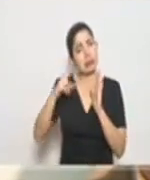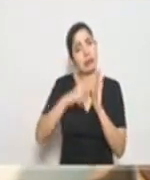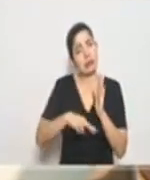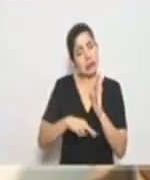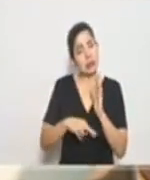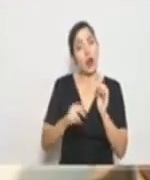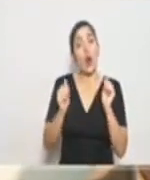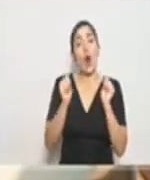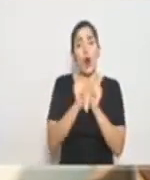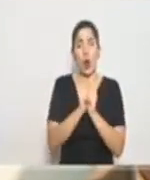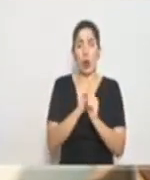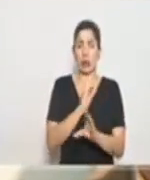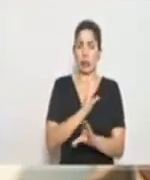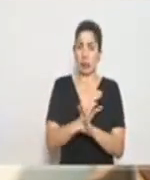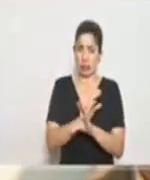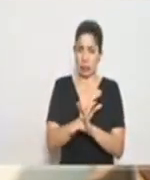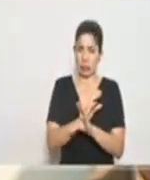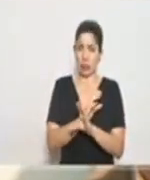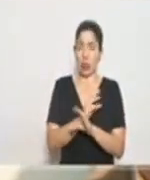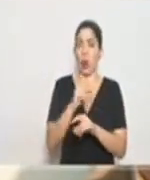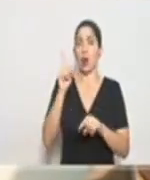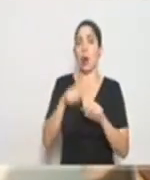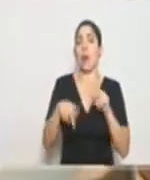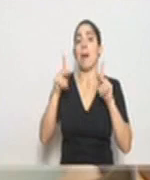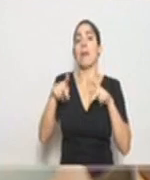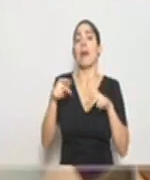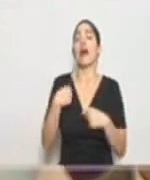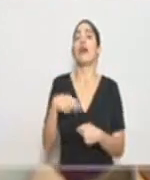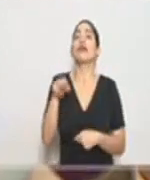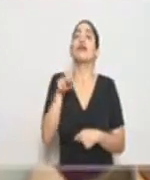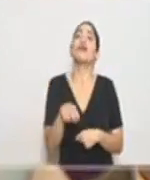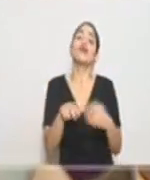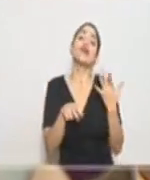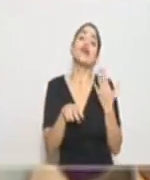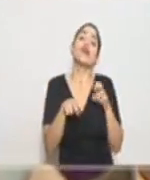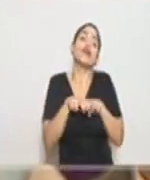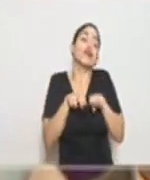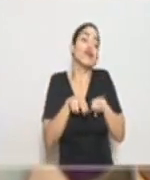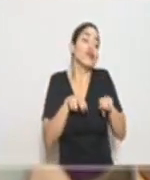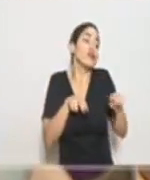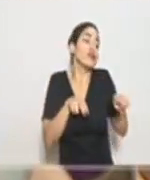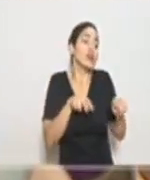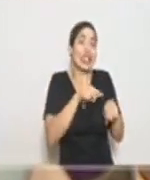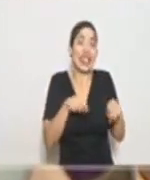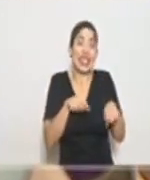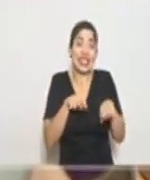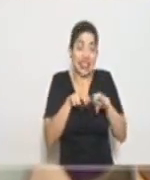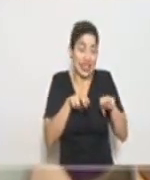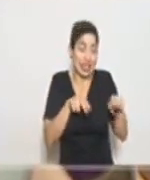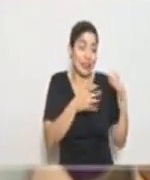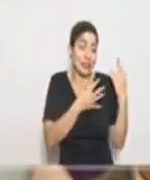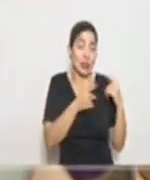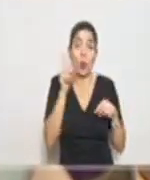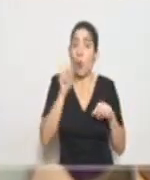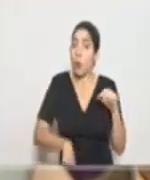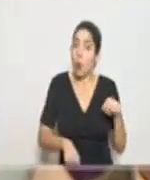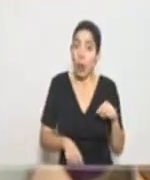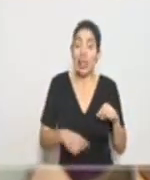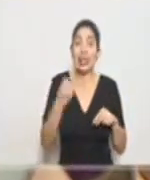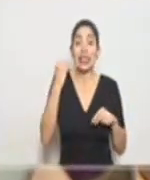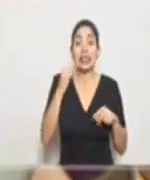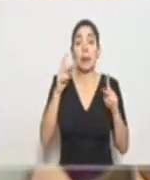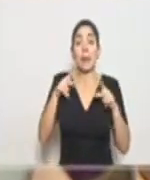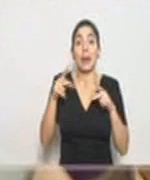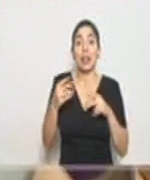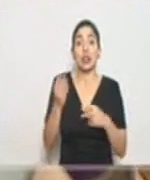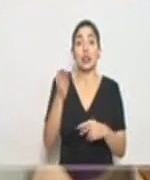guardando todas las medidas, o sea, no podemos permitir que haya personas sentadas en bancas esperando en un salón de belleza una a la par de otra. Si se puede disminuir la